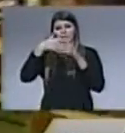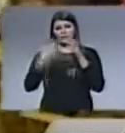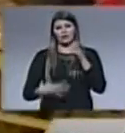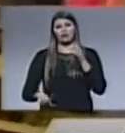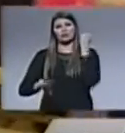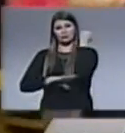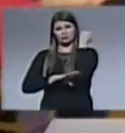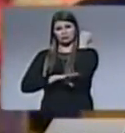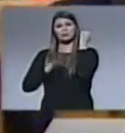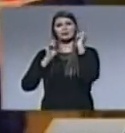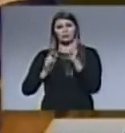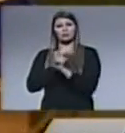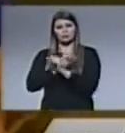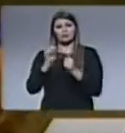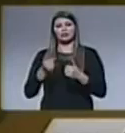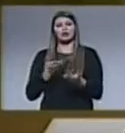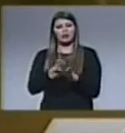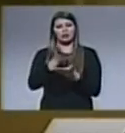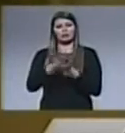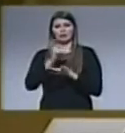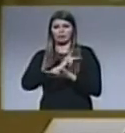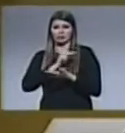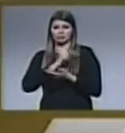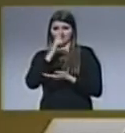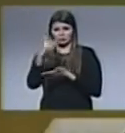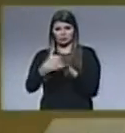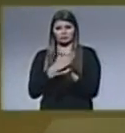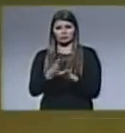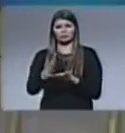principios y también que puedan ayudar a quienes lo necesitan.